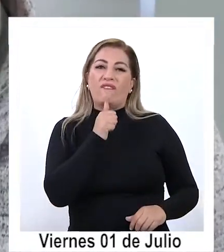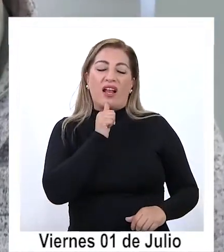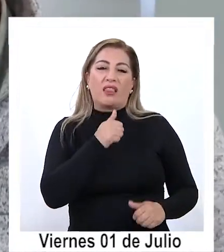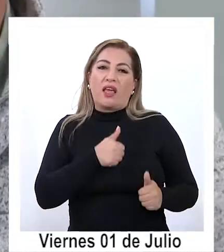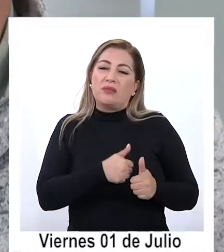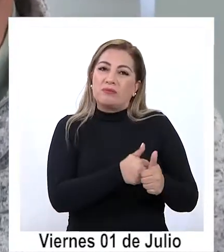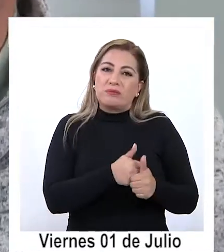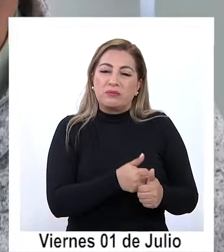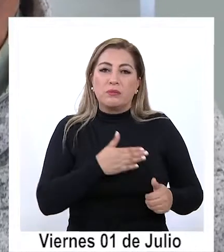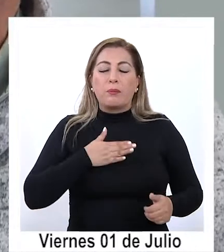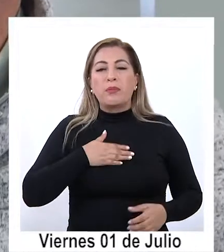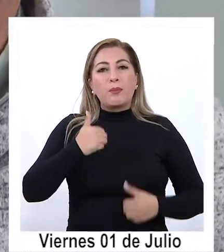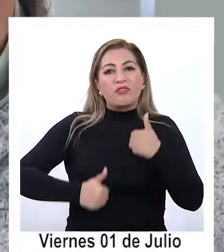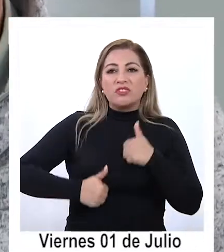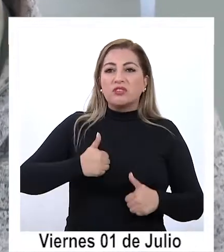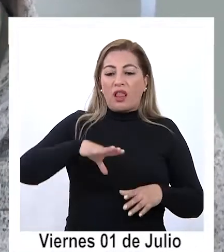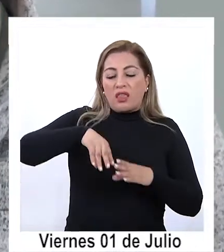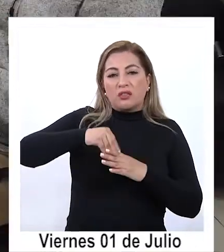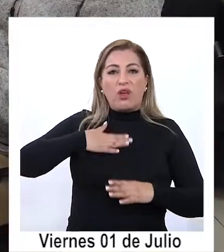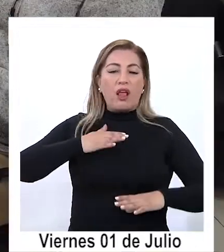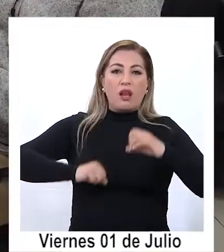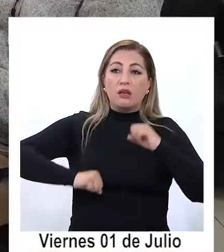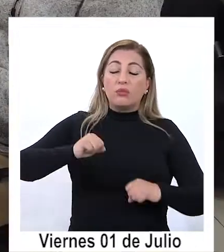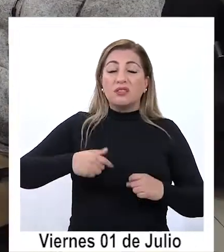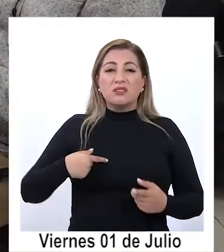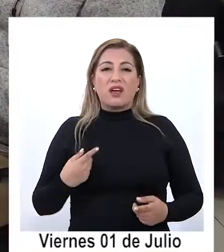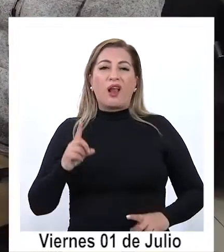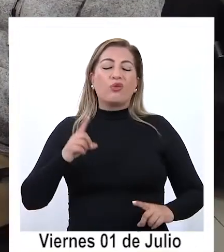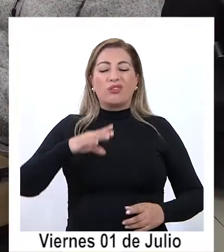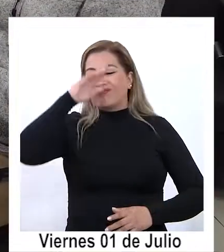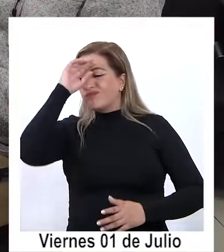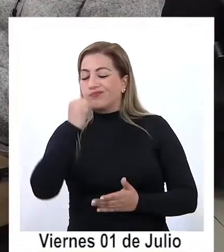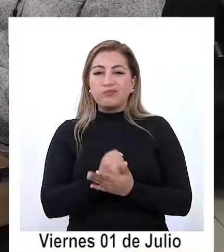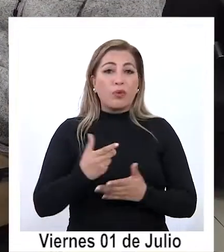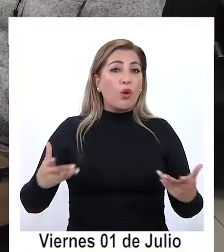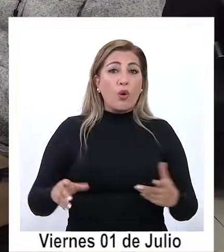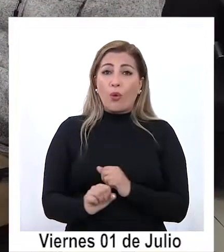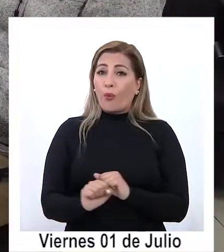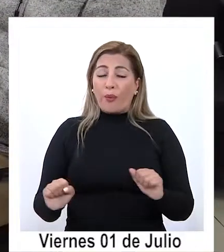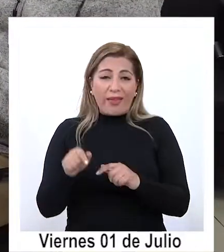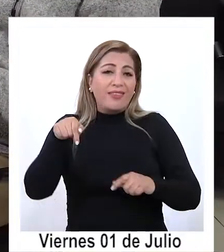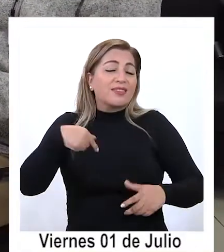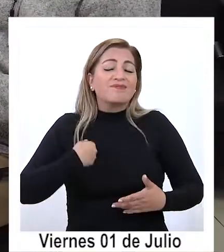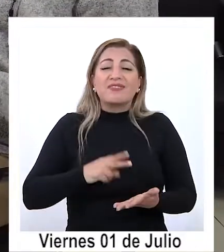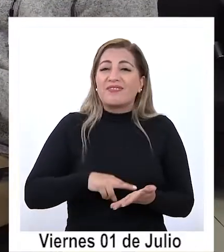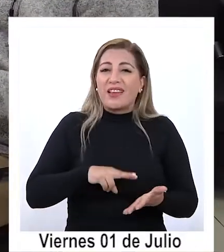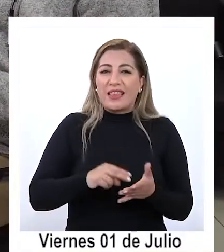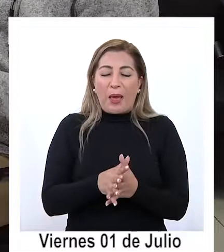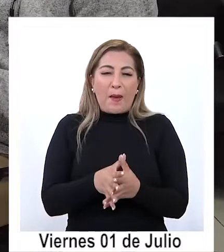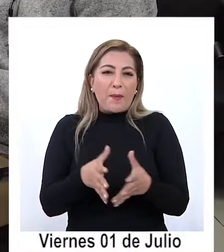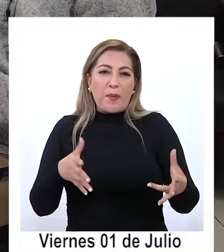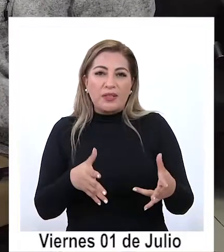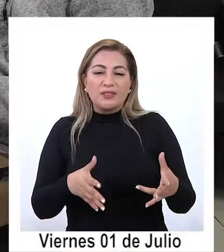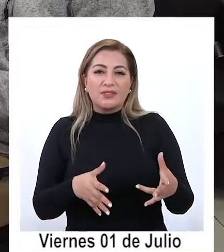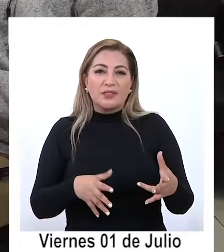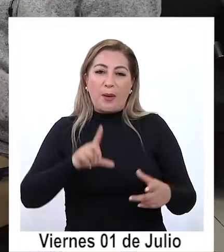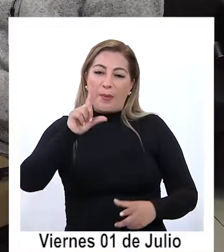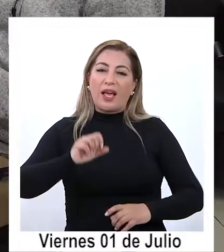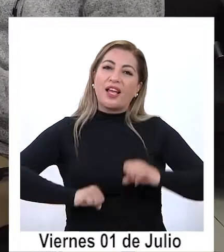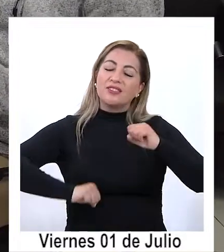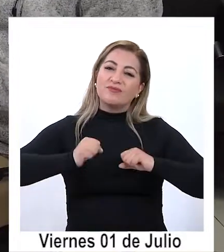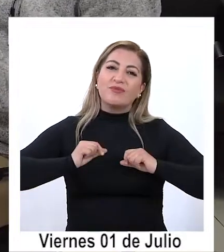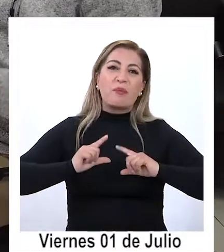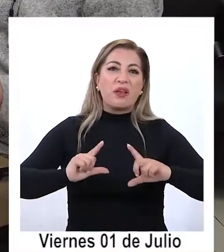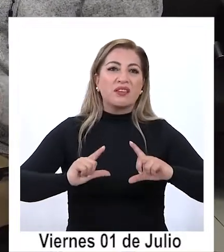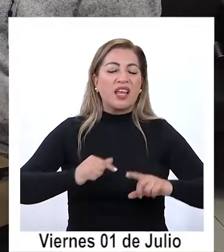profesionales en mi empresa y bueno la gente se queda un poco frustrada digamos cierto porque efectivamente hay muchos pequeños emprendedores